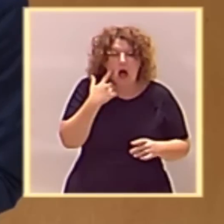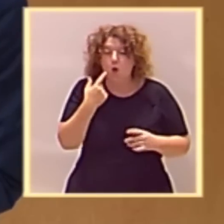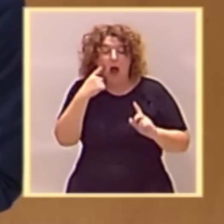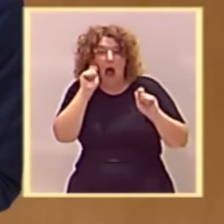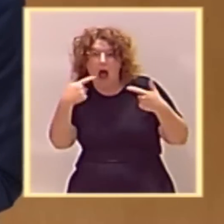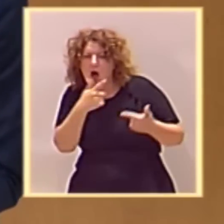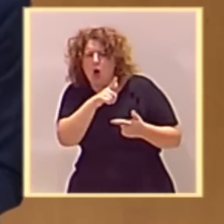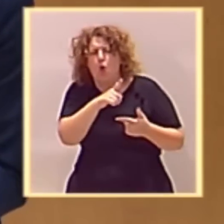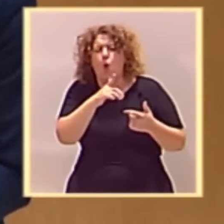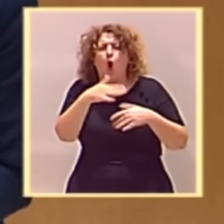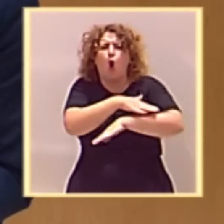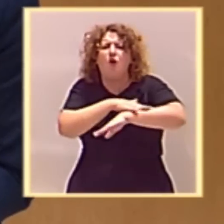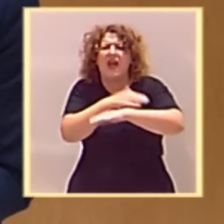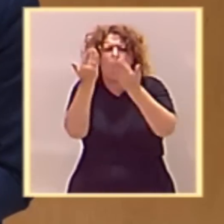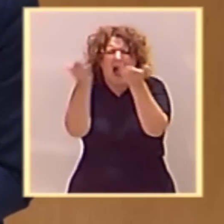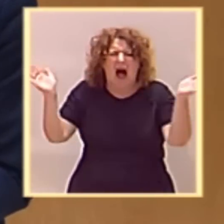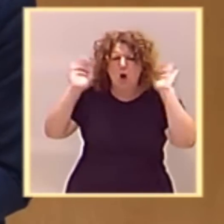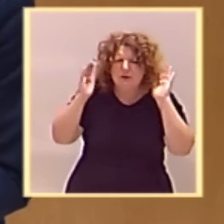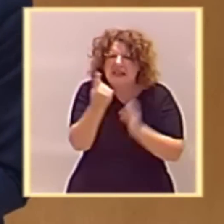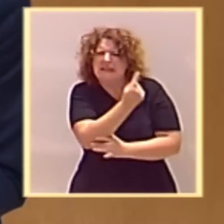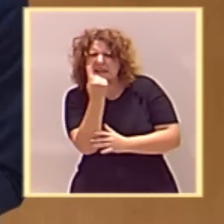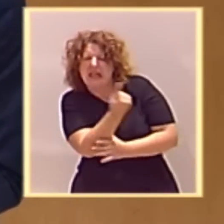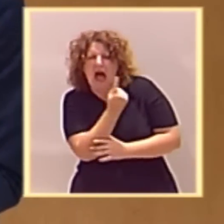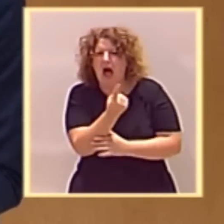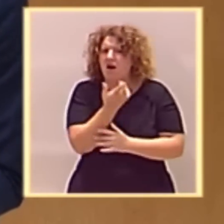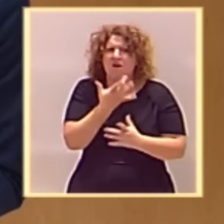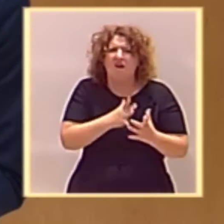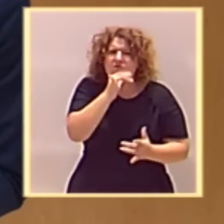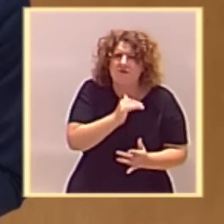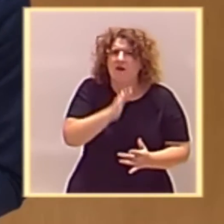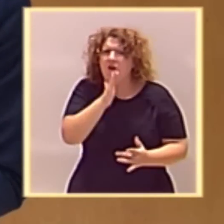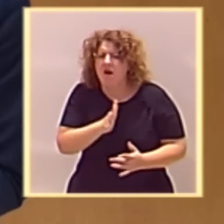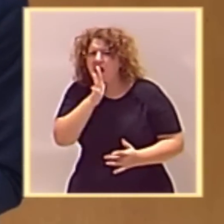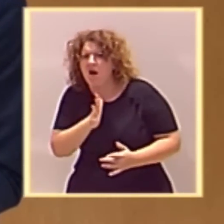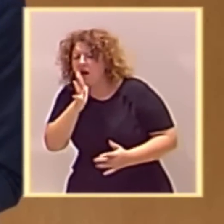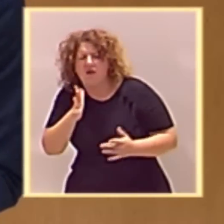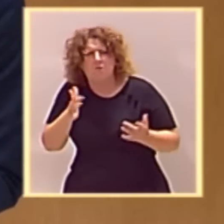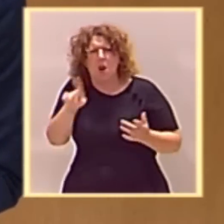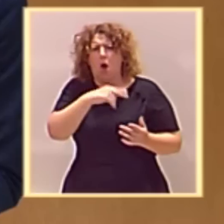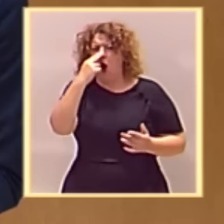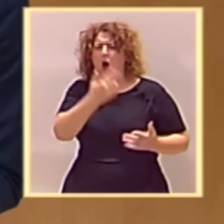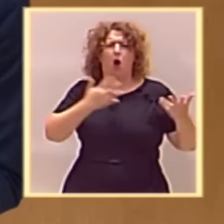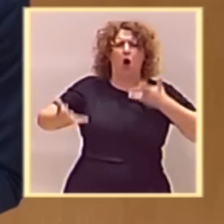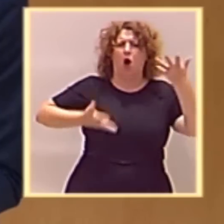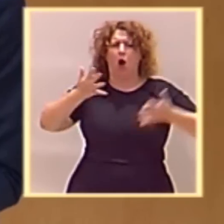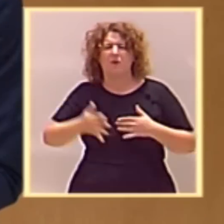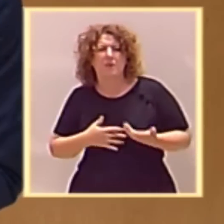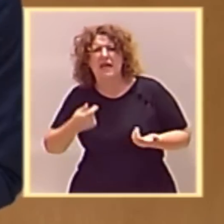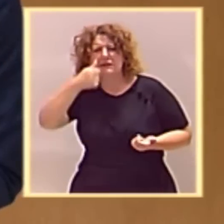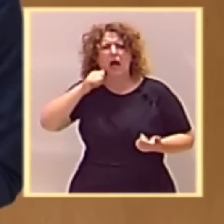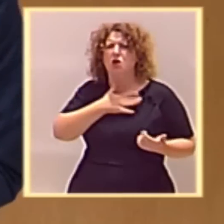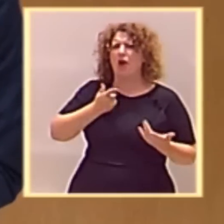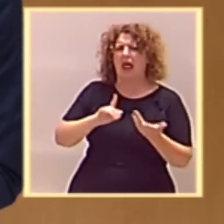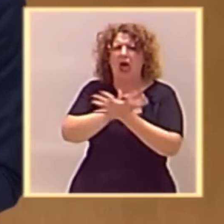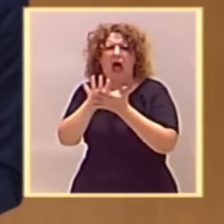un Gobierno tan autista, que comete errores, error tras error, y además desde una soberbia impropia. El presidente no habla con nadie,